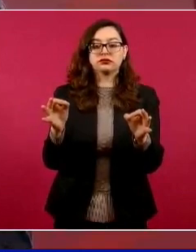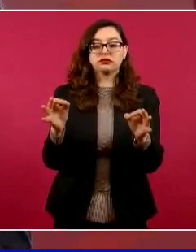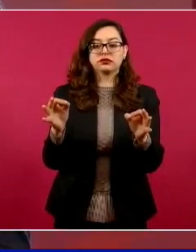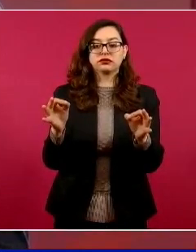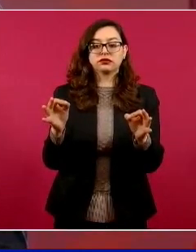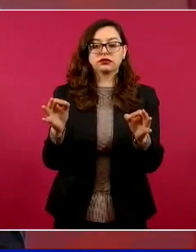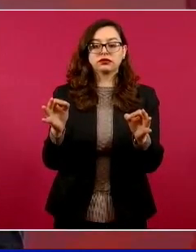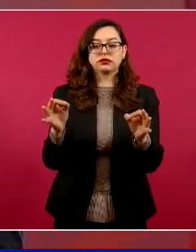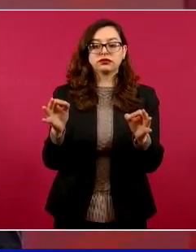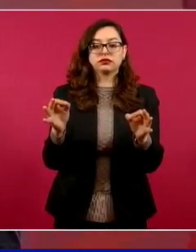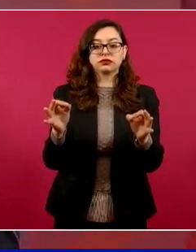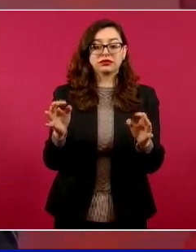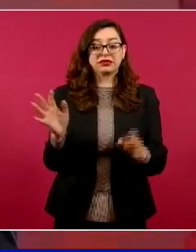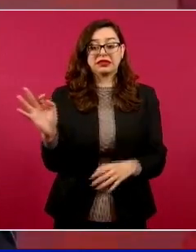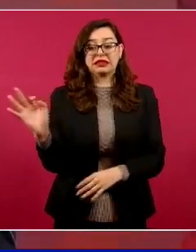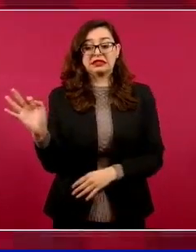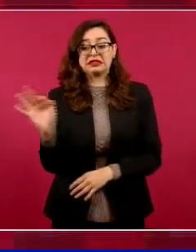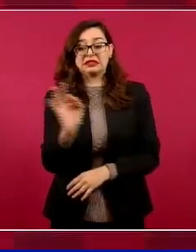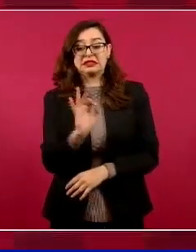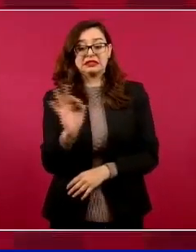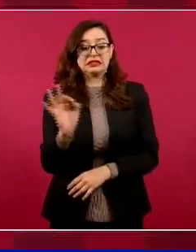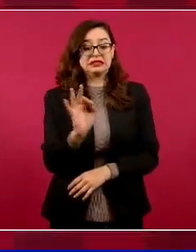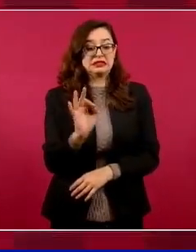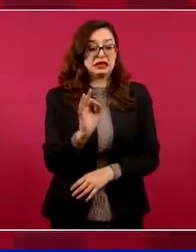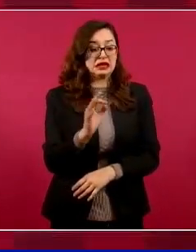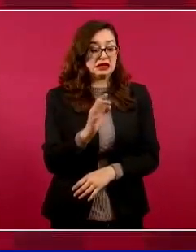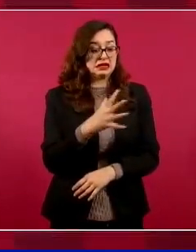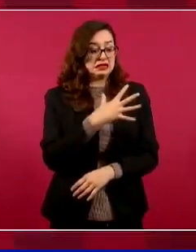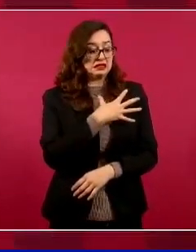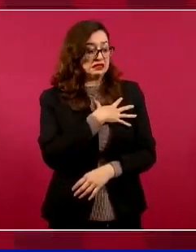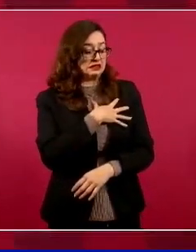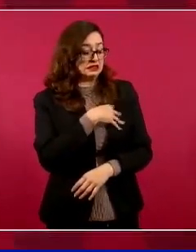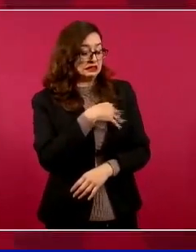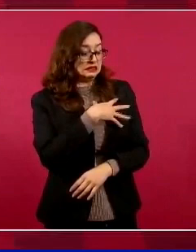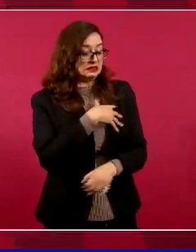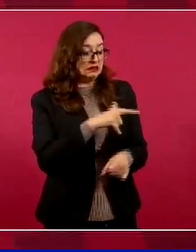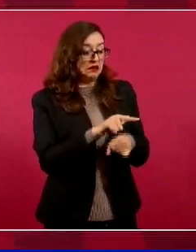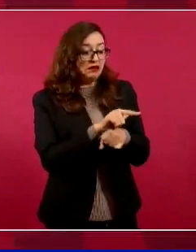a un hijo homosexual.